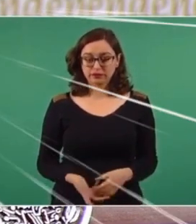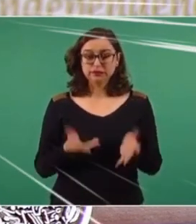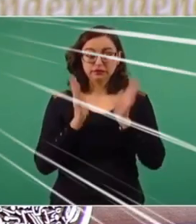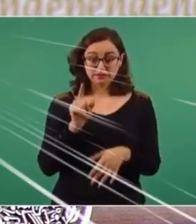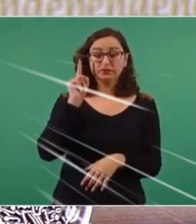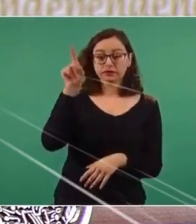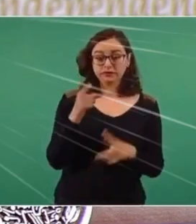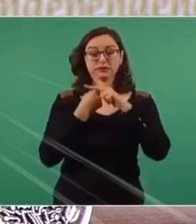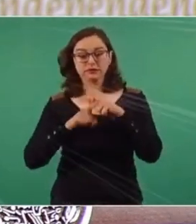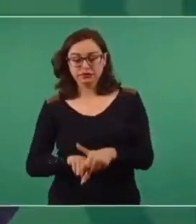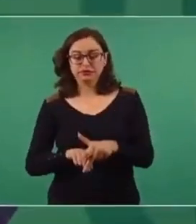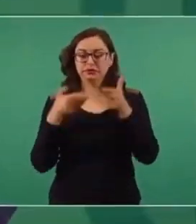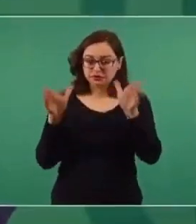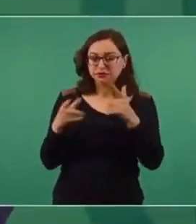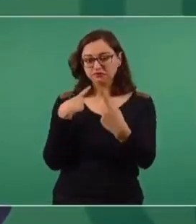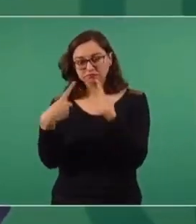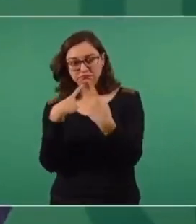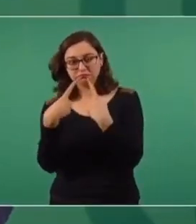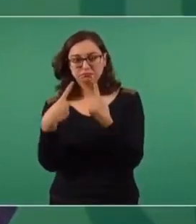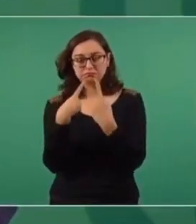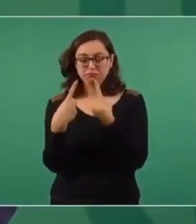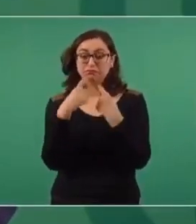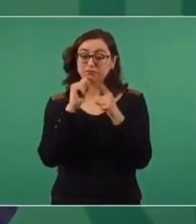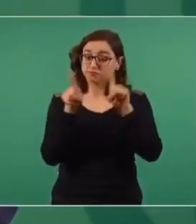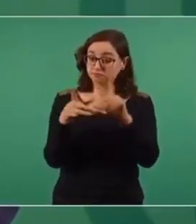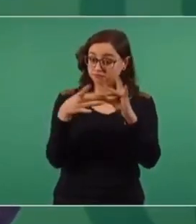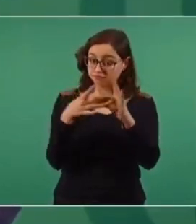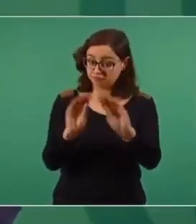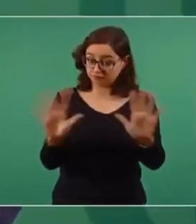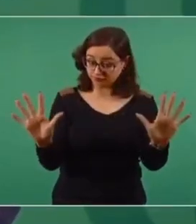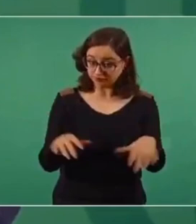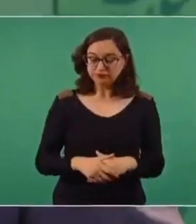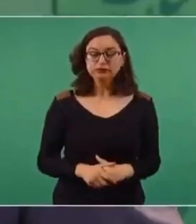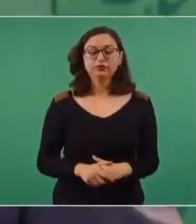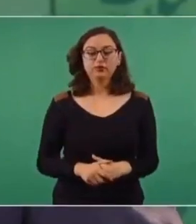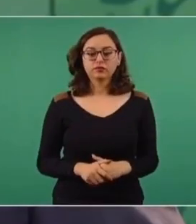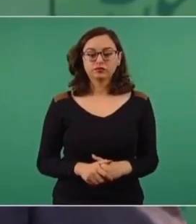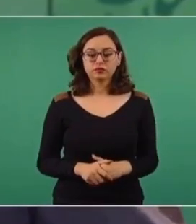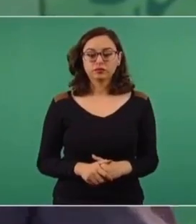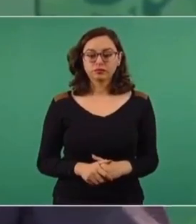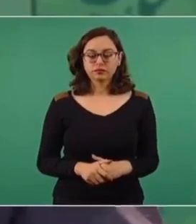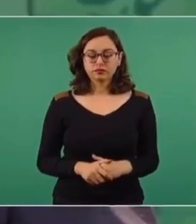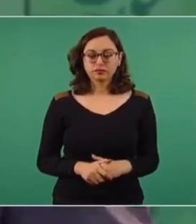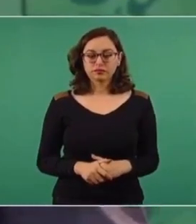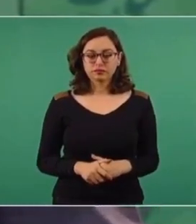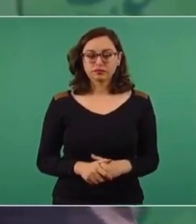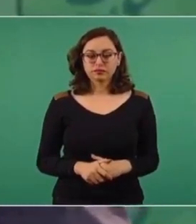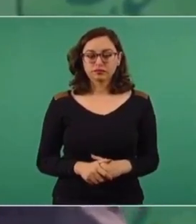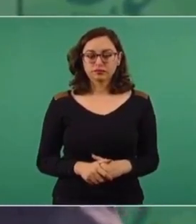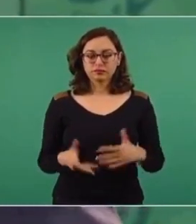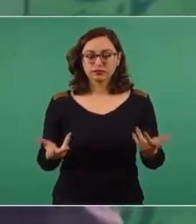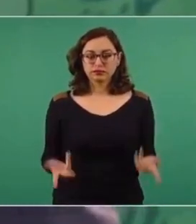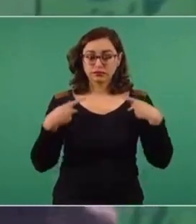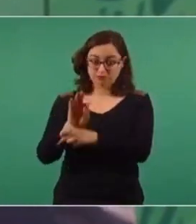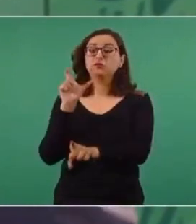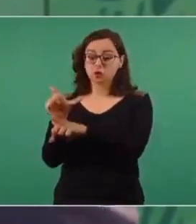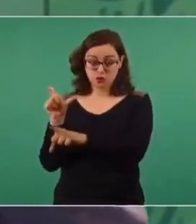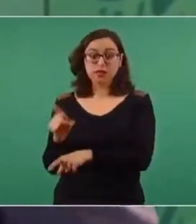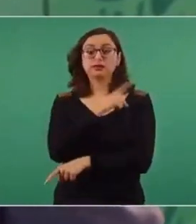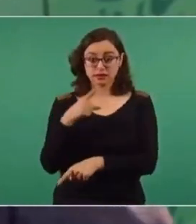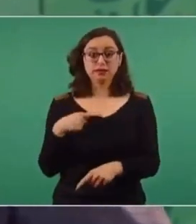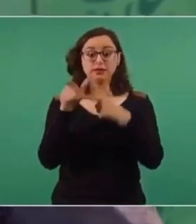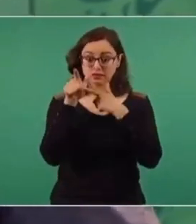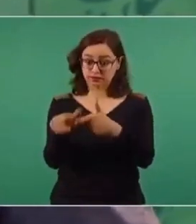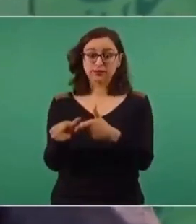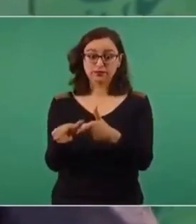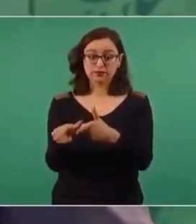diálogo, pero con mucha claridad también, les digo, no puede dejarse sin protección a la población. Tiene